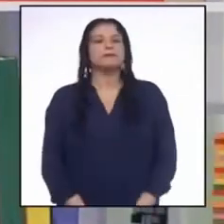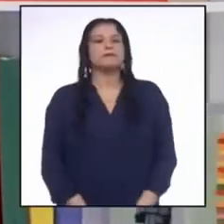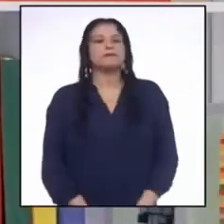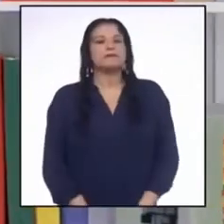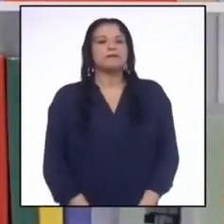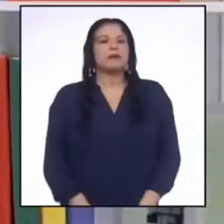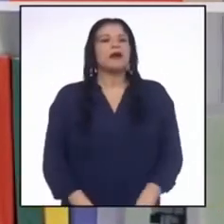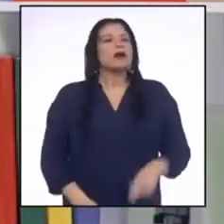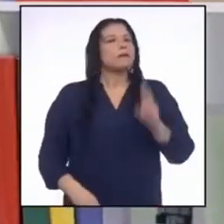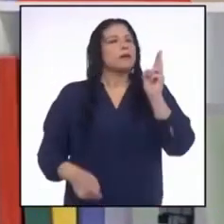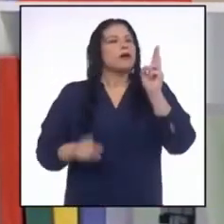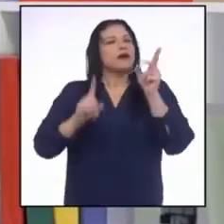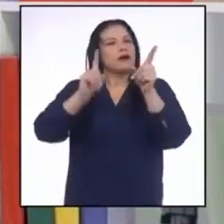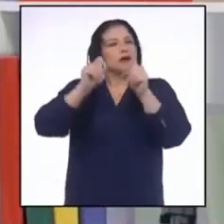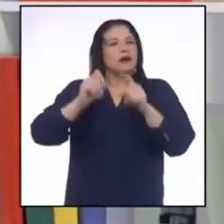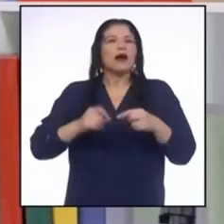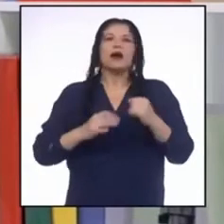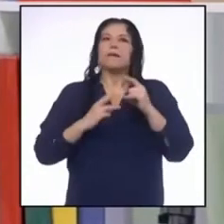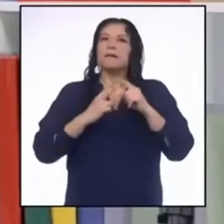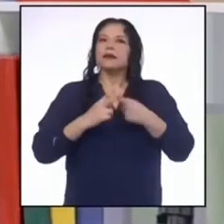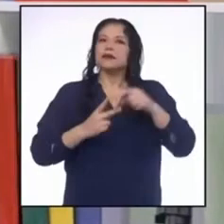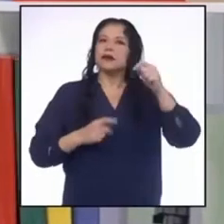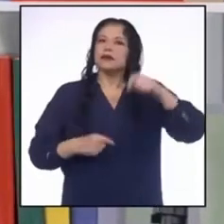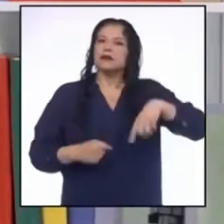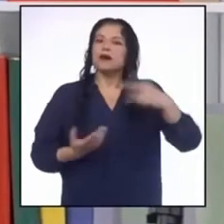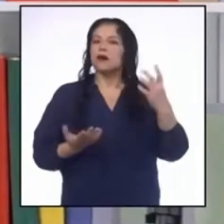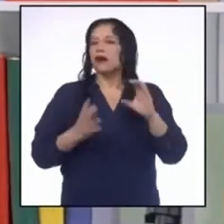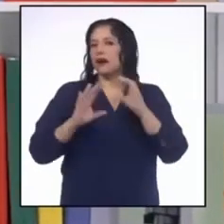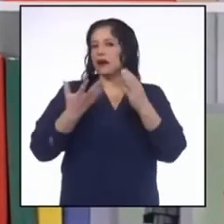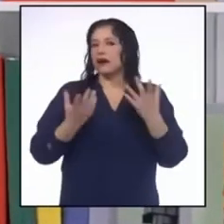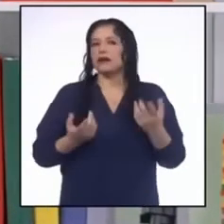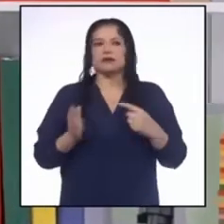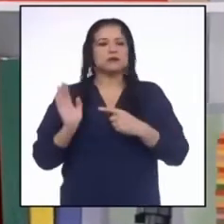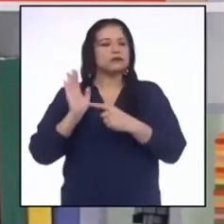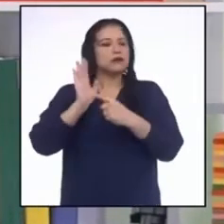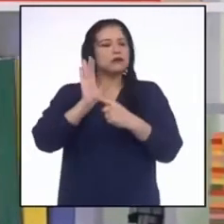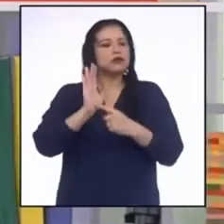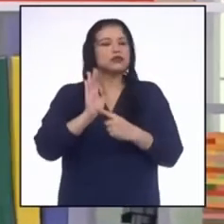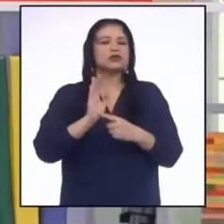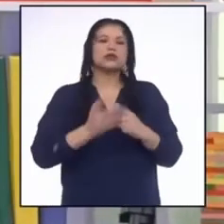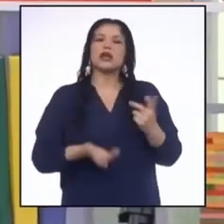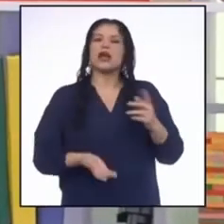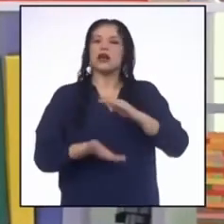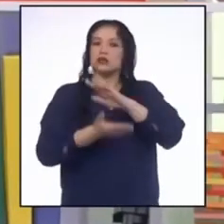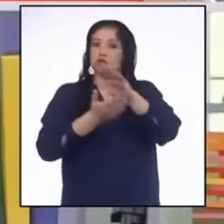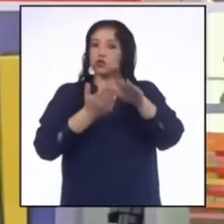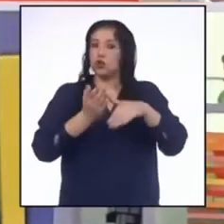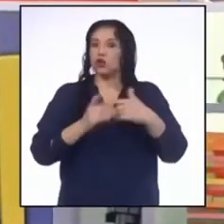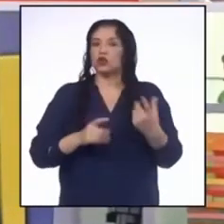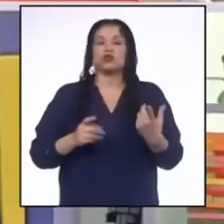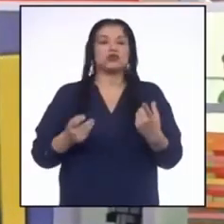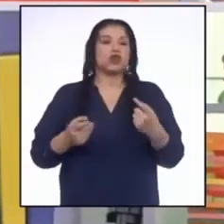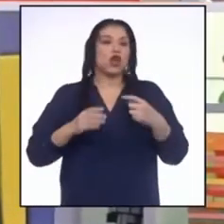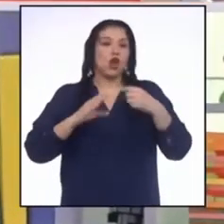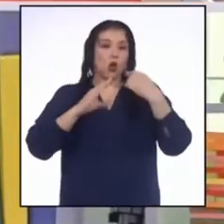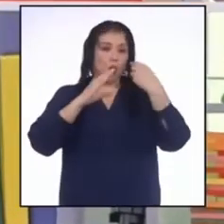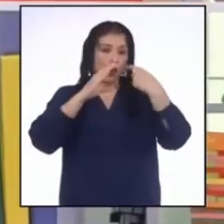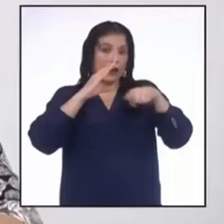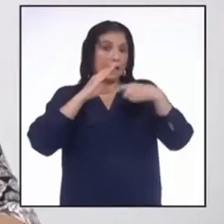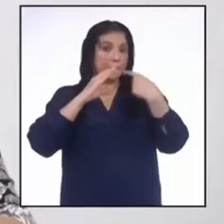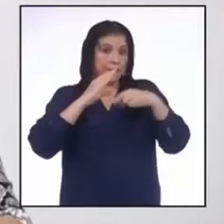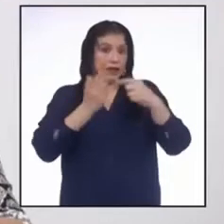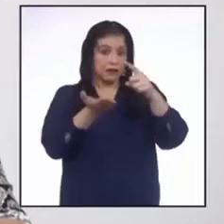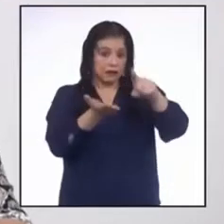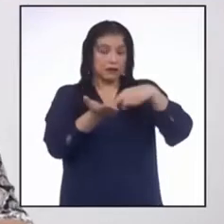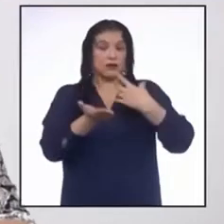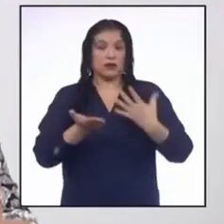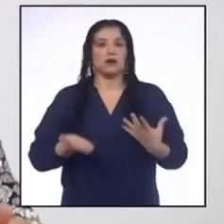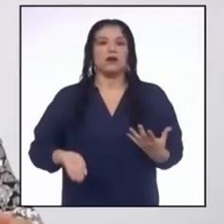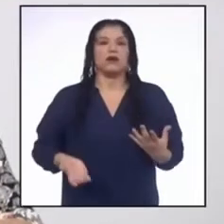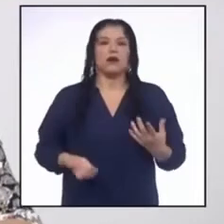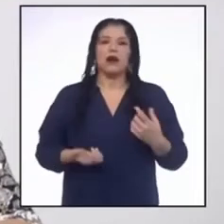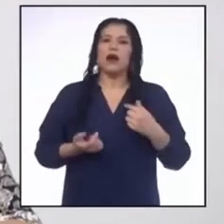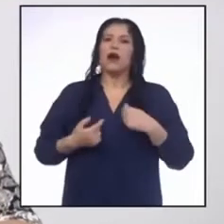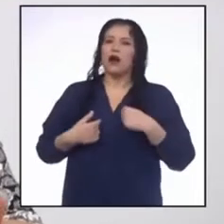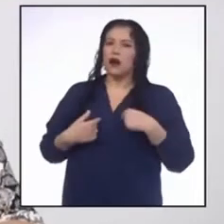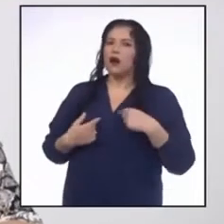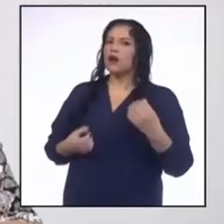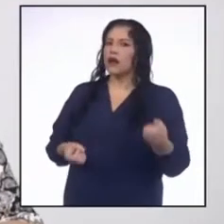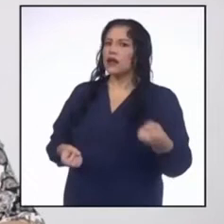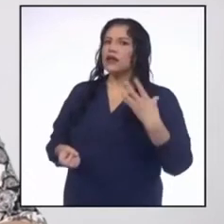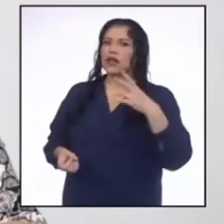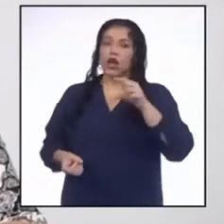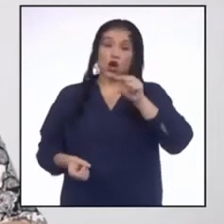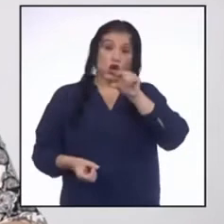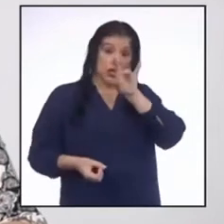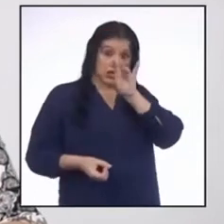Profesora, disculpe. Al inicio del programa les mostré a todas y todas un correo que nos llegó. Usted también lo debe haber visto. Lo que escribió